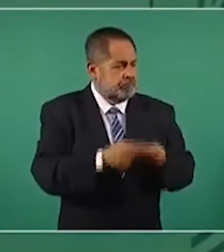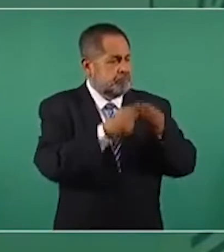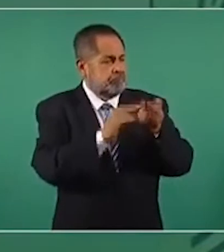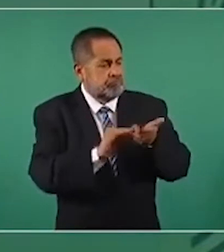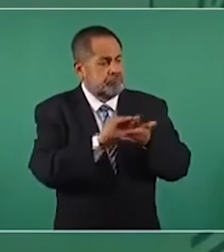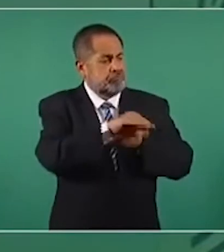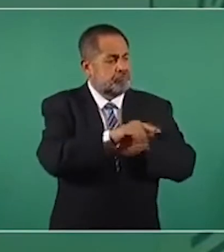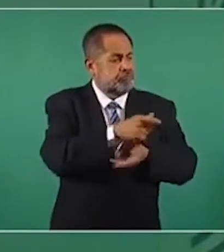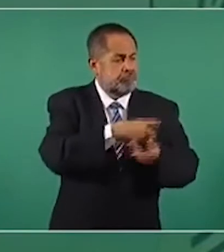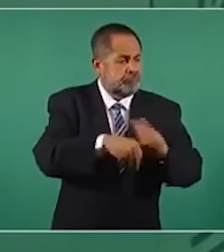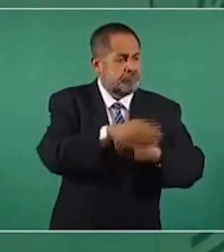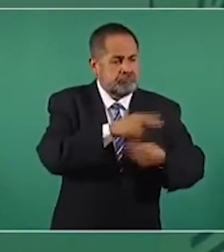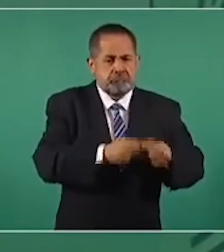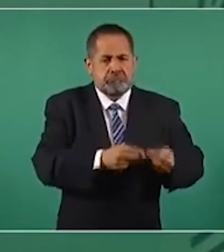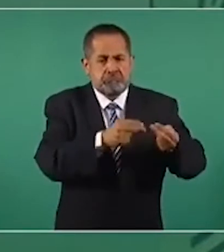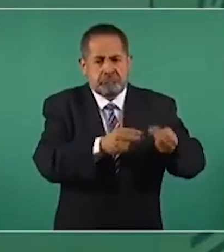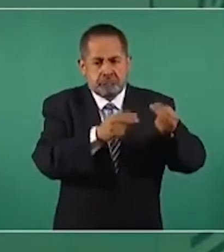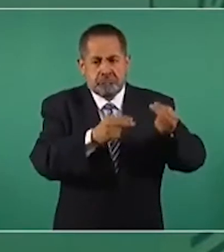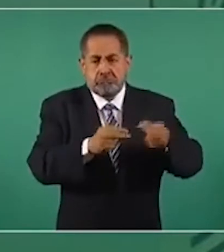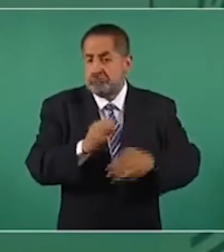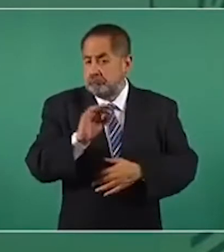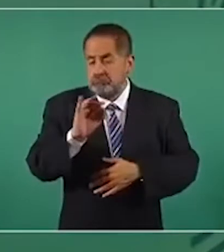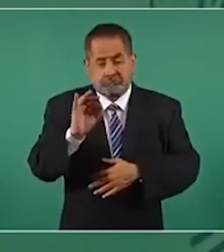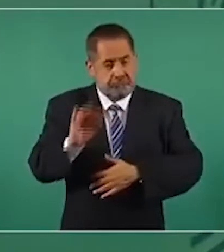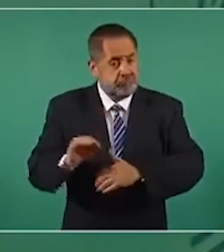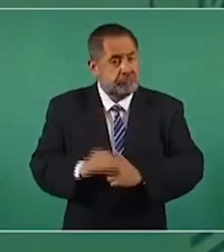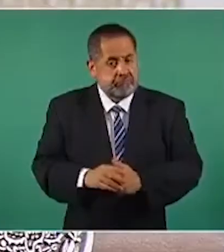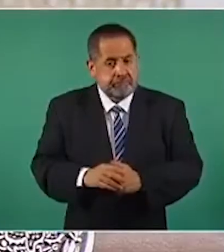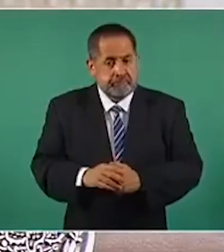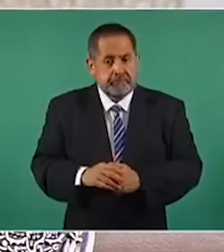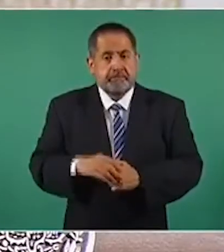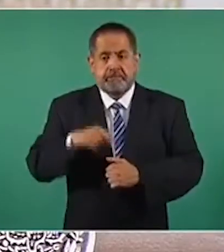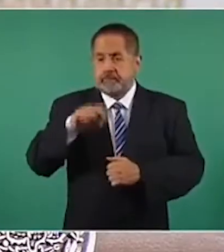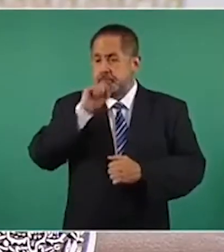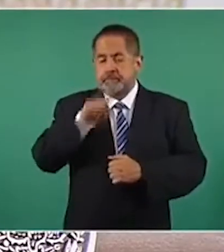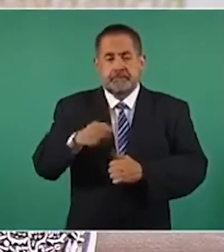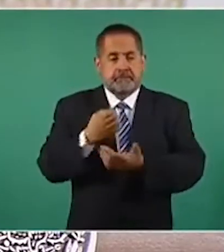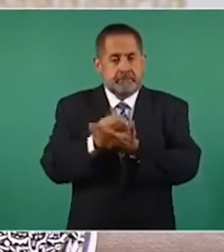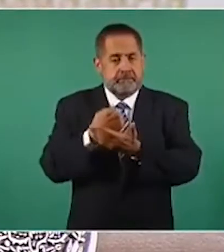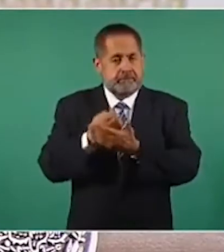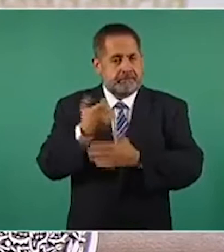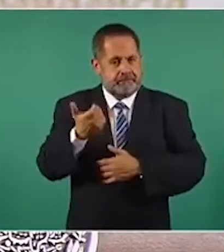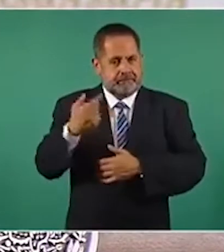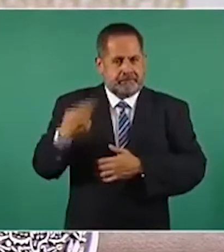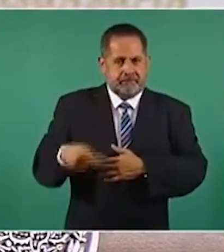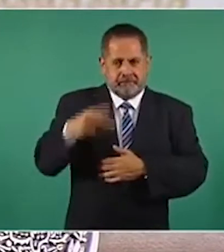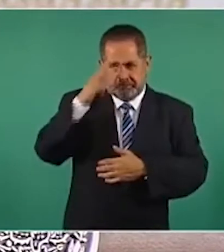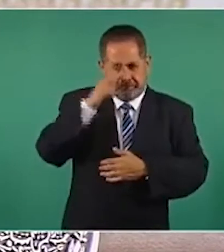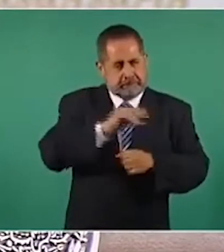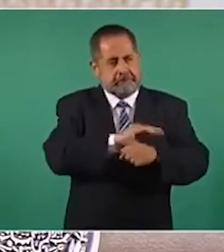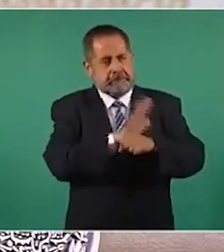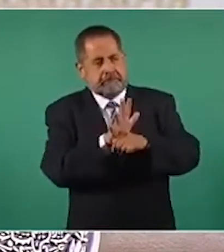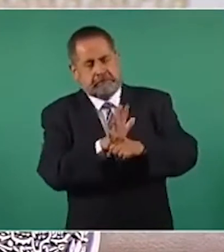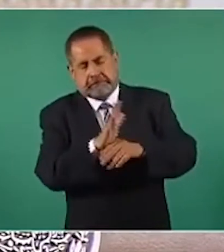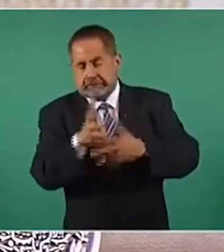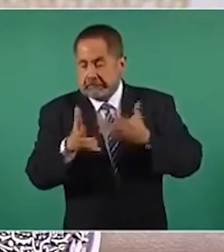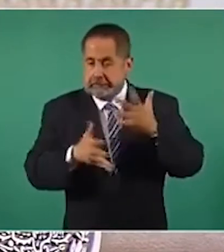También se está recuperando la economía después de la pandemia,